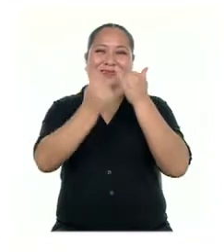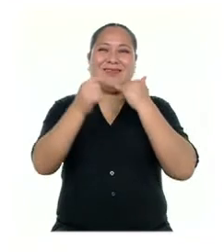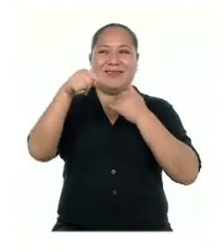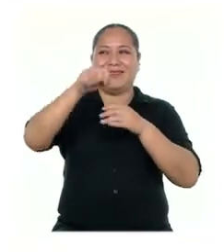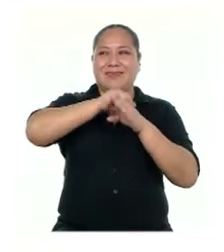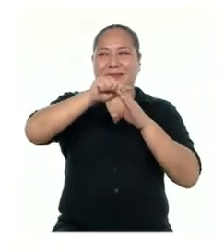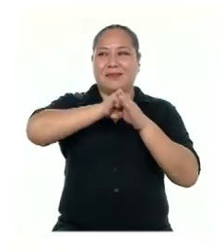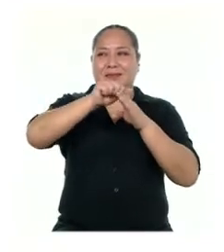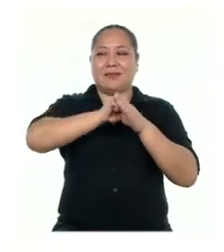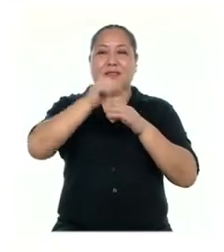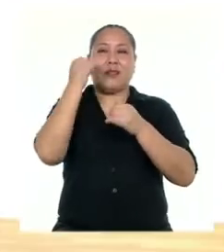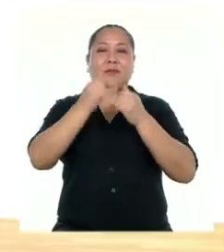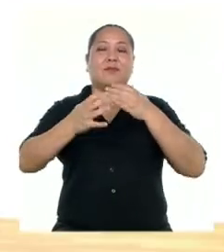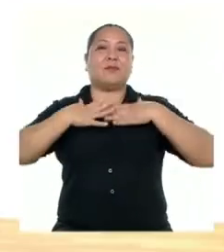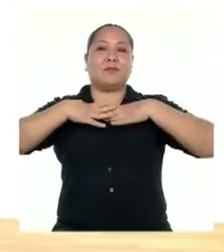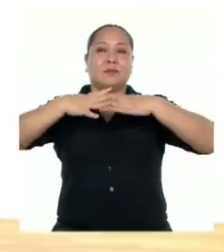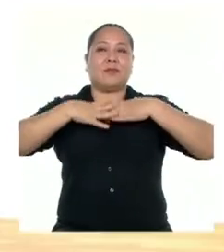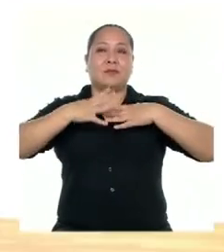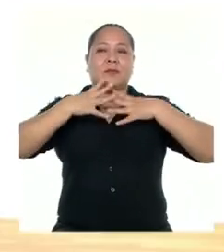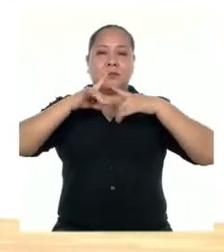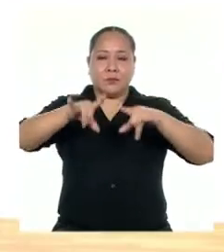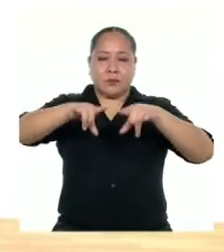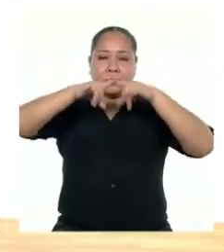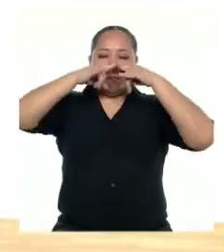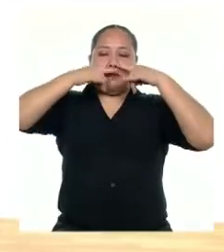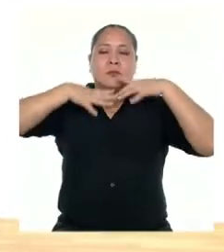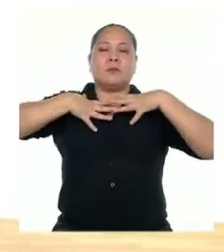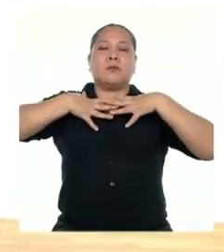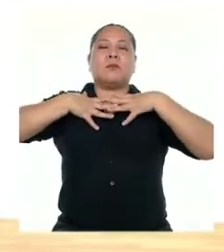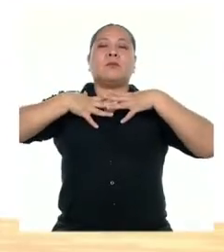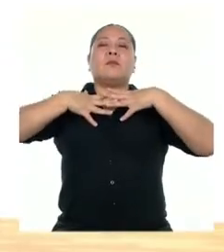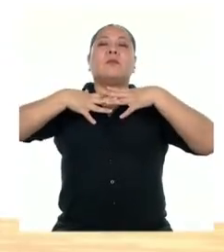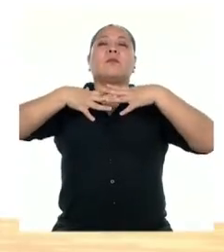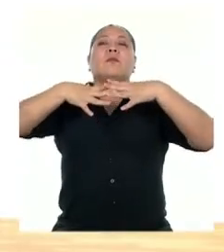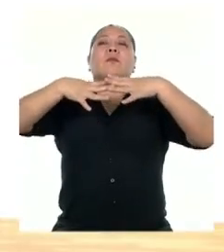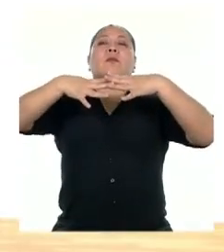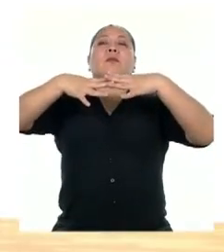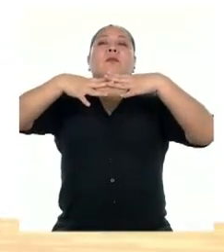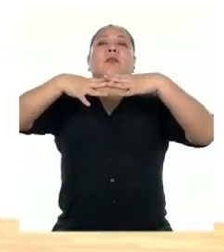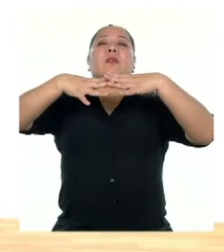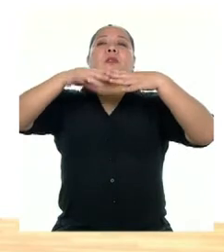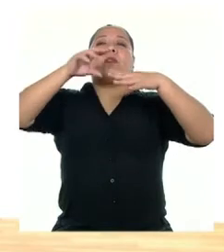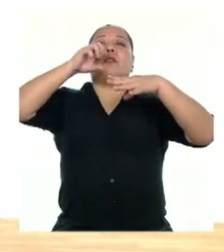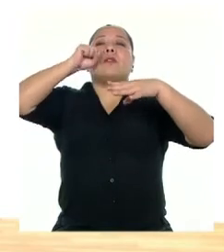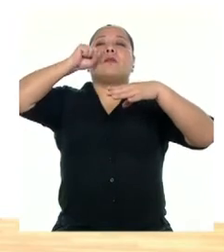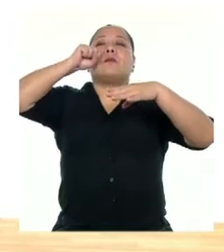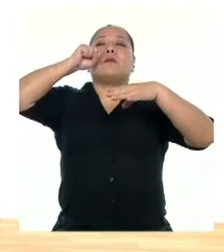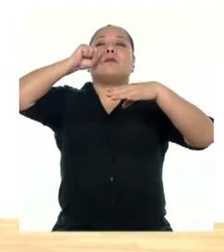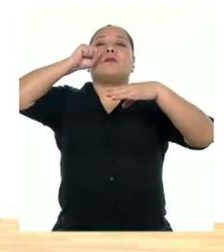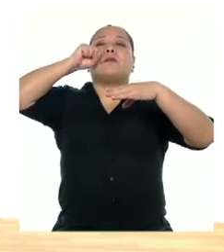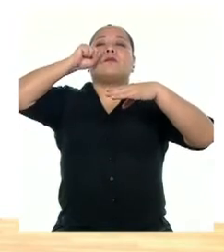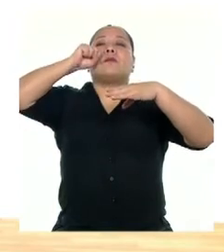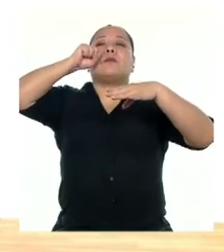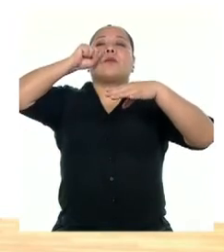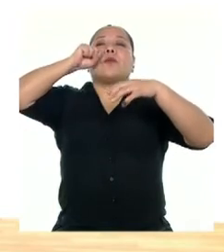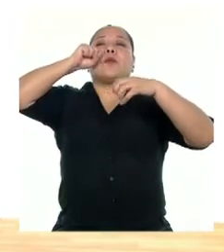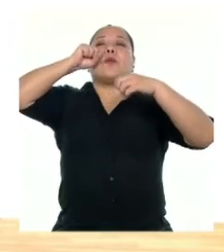ejercicio con una última respiración. Inhalamos, grande, por la nariz, aguantamos. Eso es.